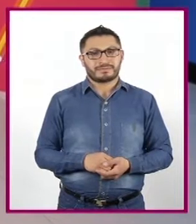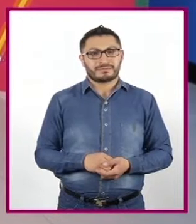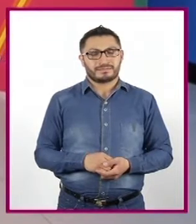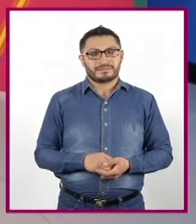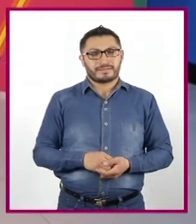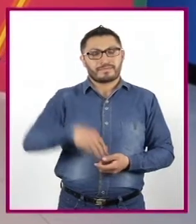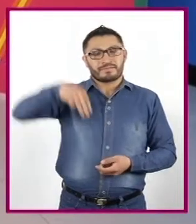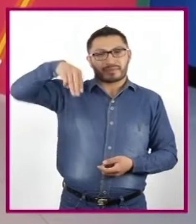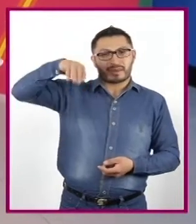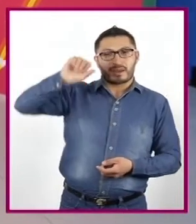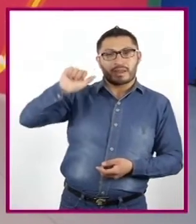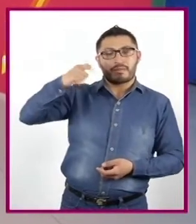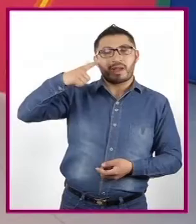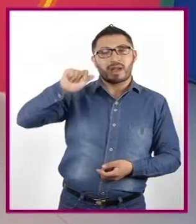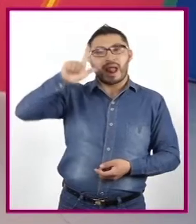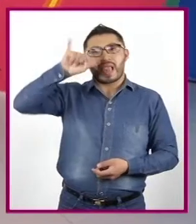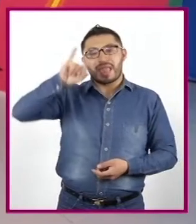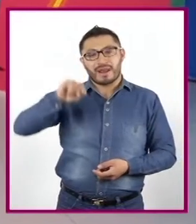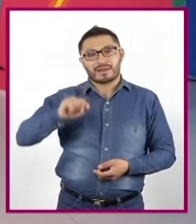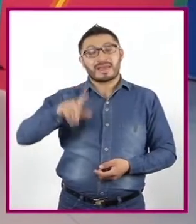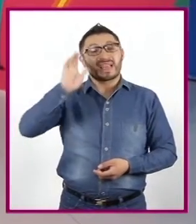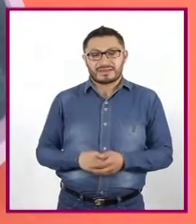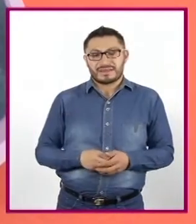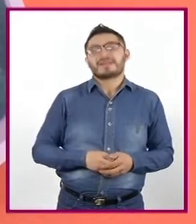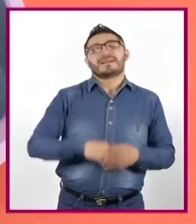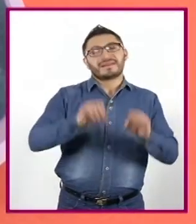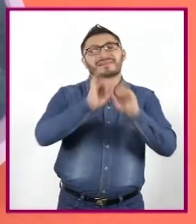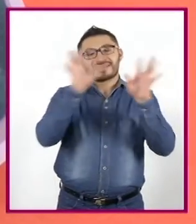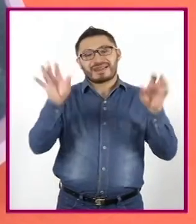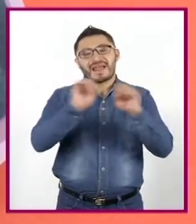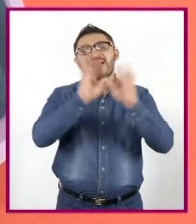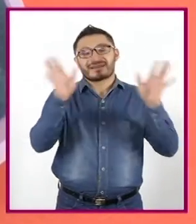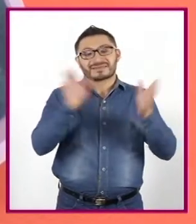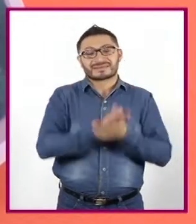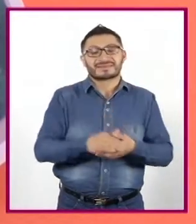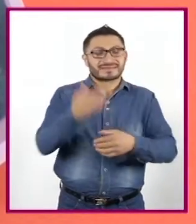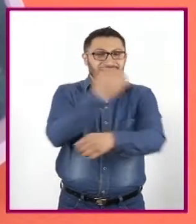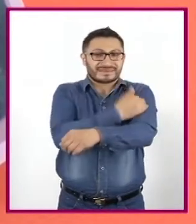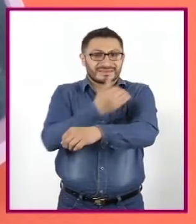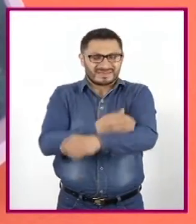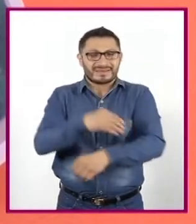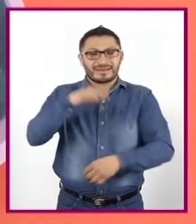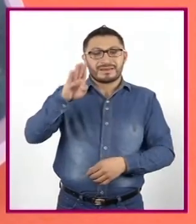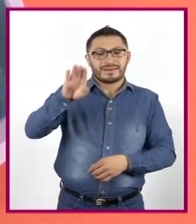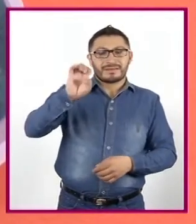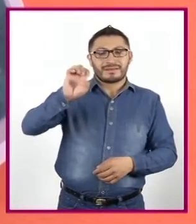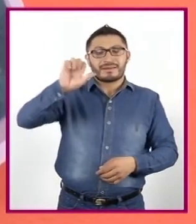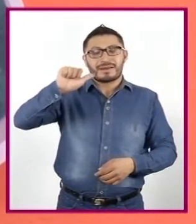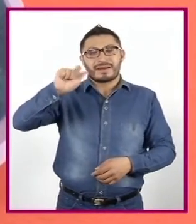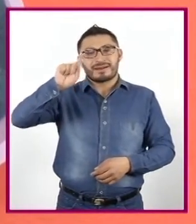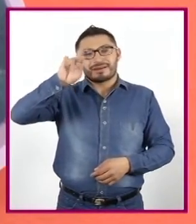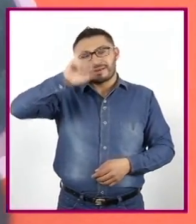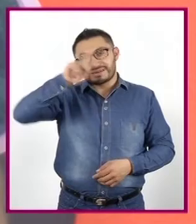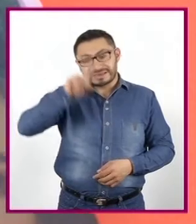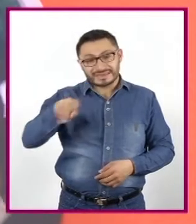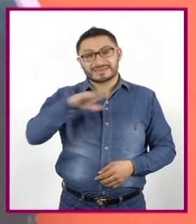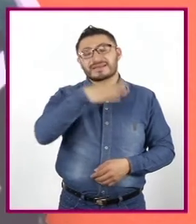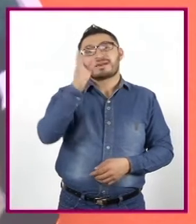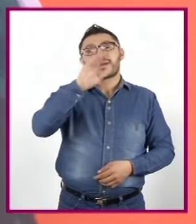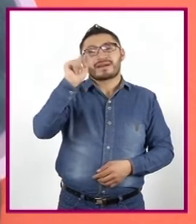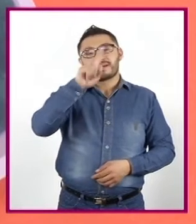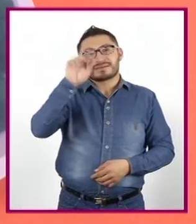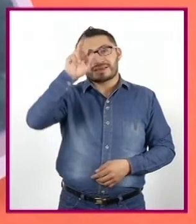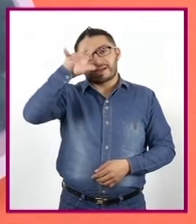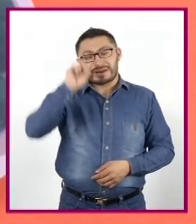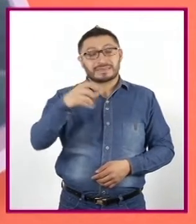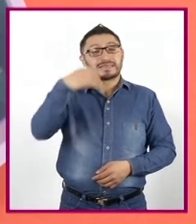Magali, ¿ya estás dentro de la foto? ¡Claro! Acompaño a Beatriz Cazares y Martín en una